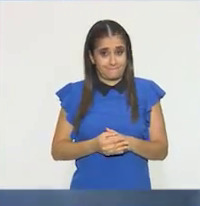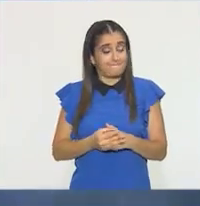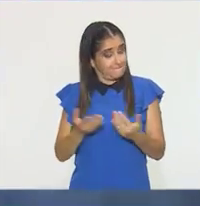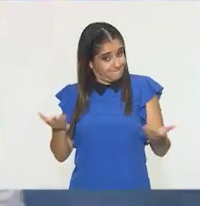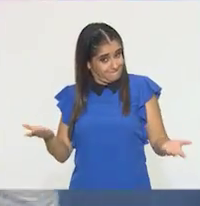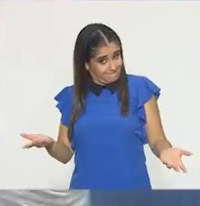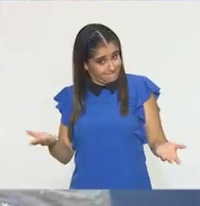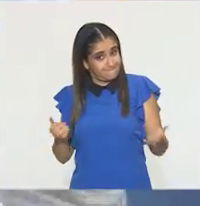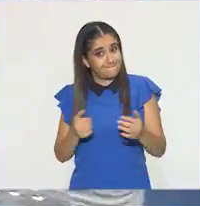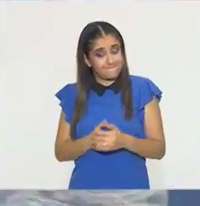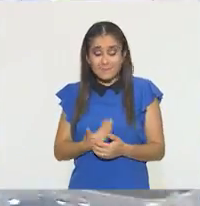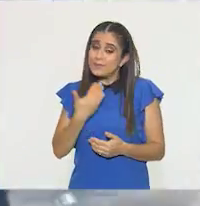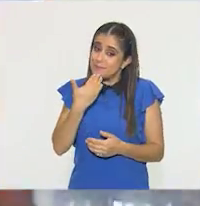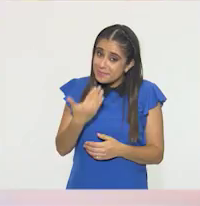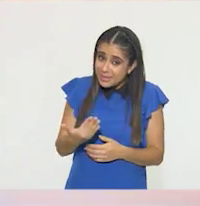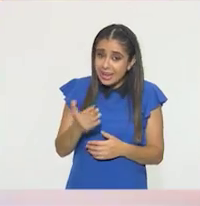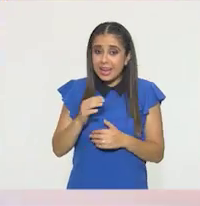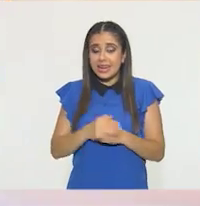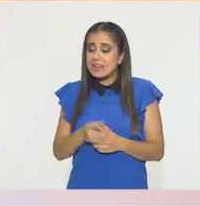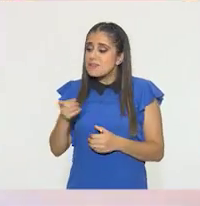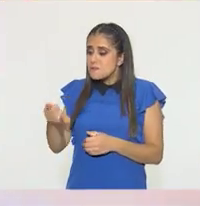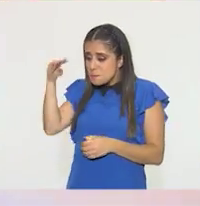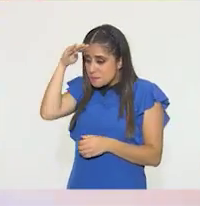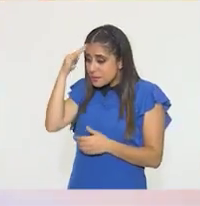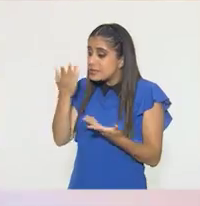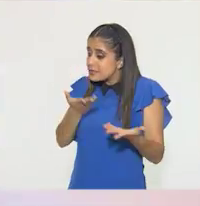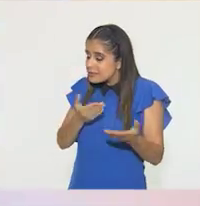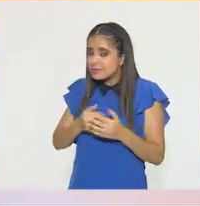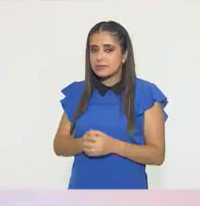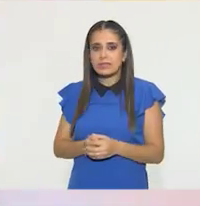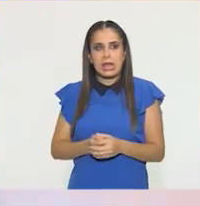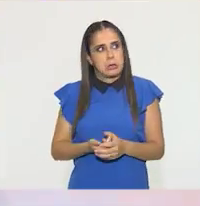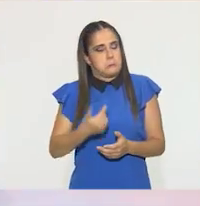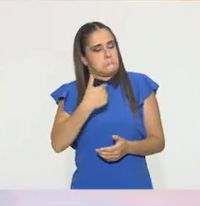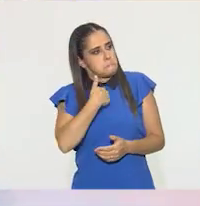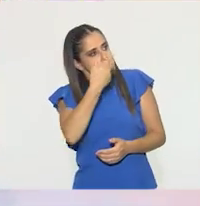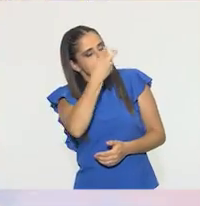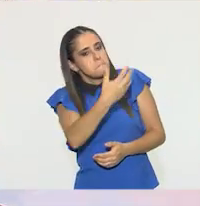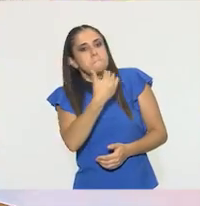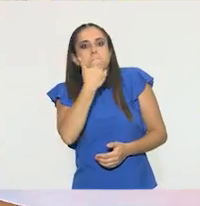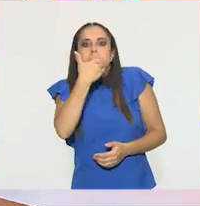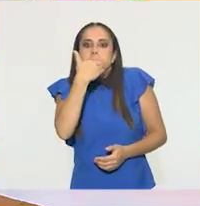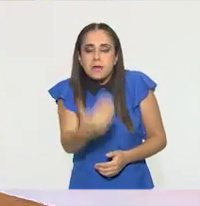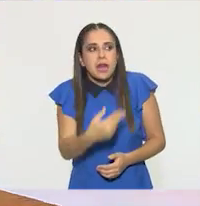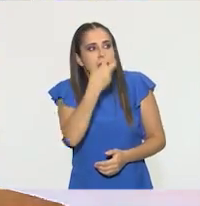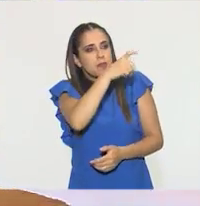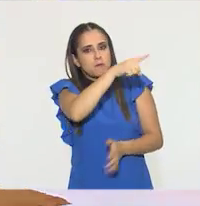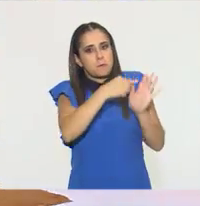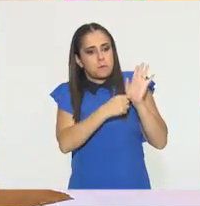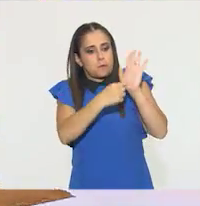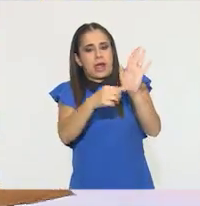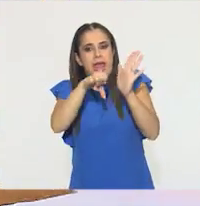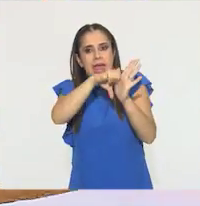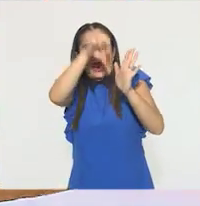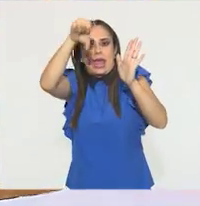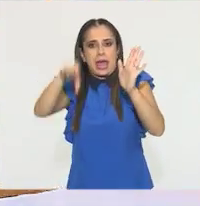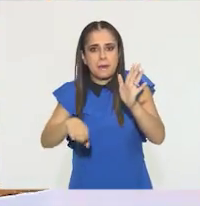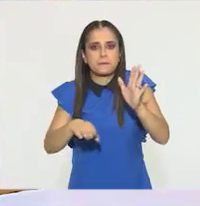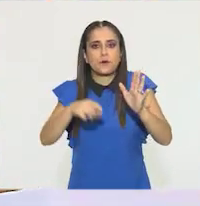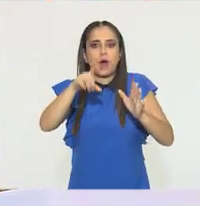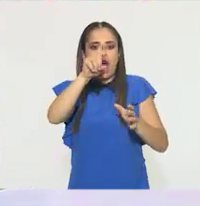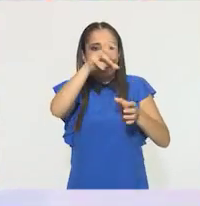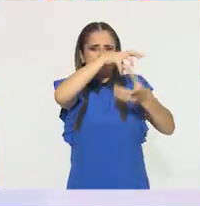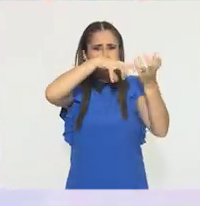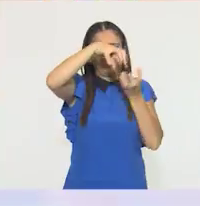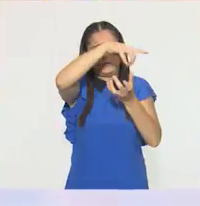Exacto, chicos. Muy bien. ¿Qué te pareció esto? Me pareció increíble esta analogía que acabas de hacer con el bicarbonato